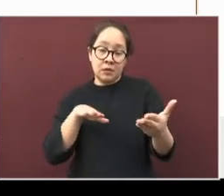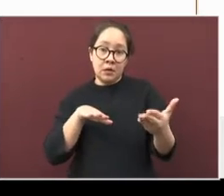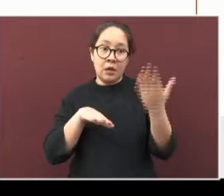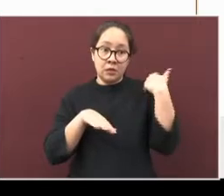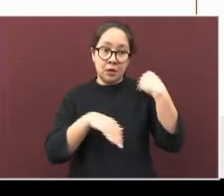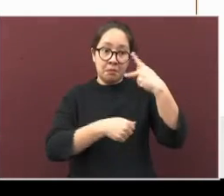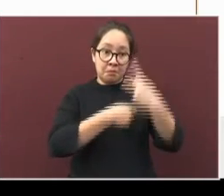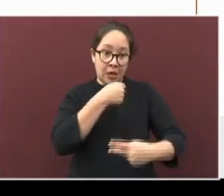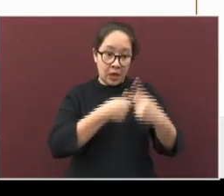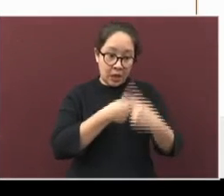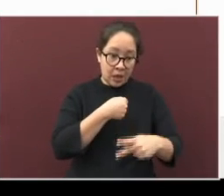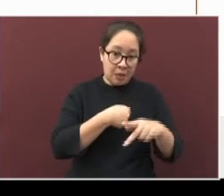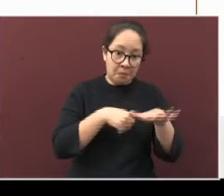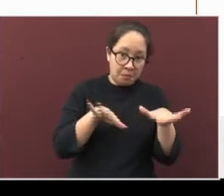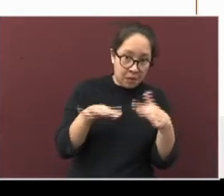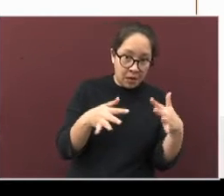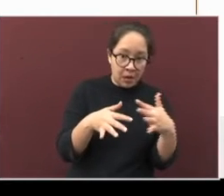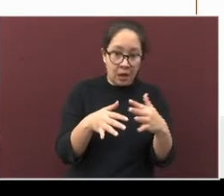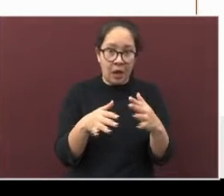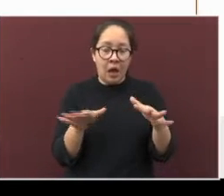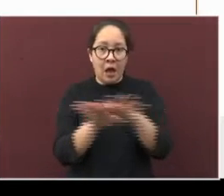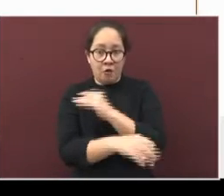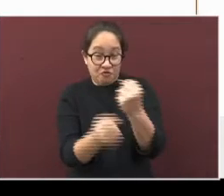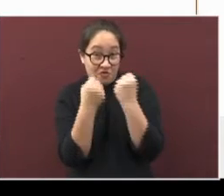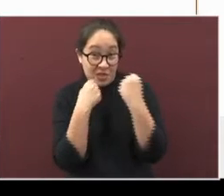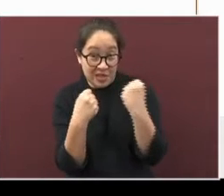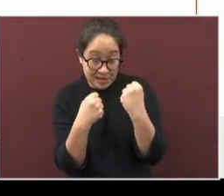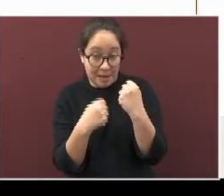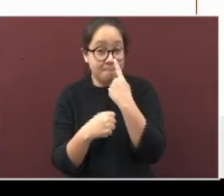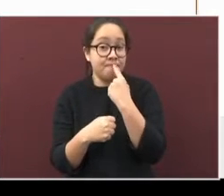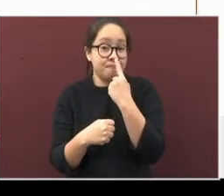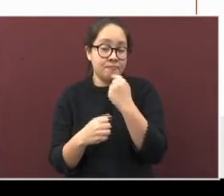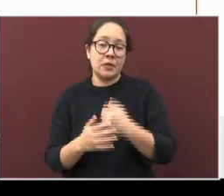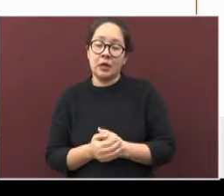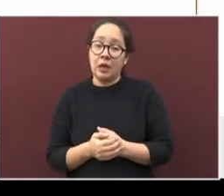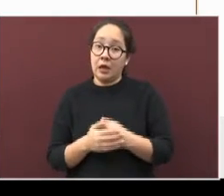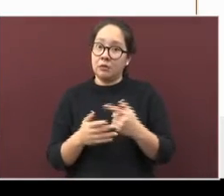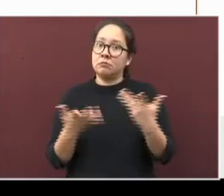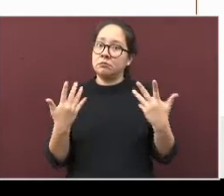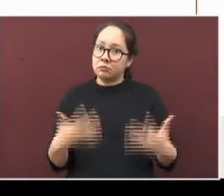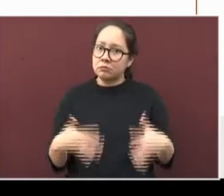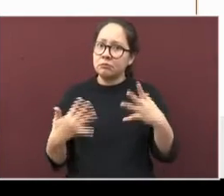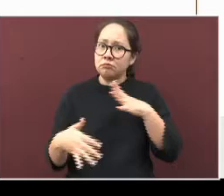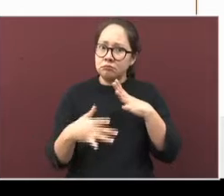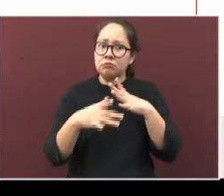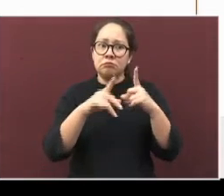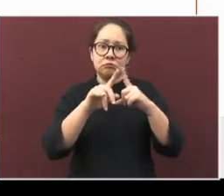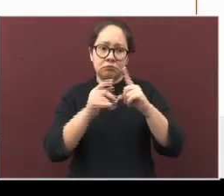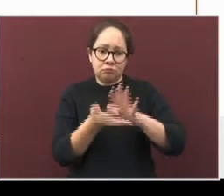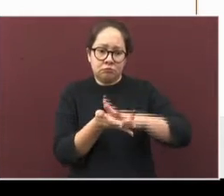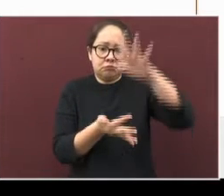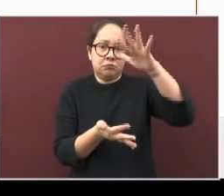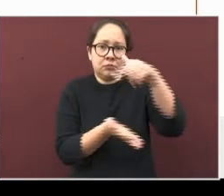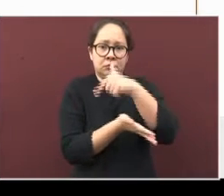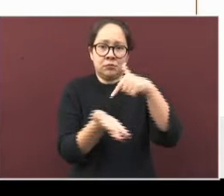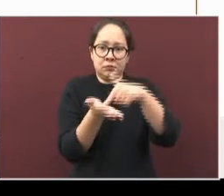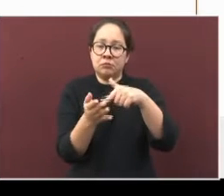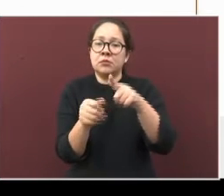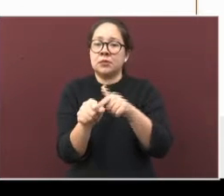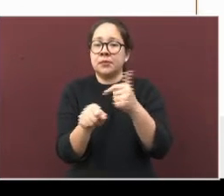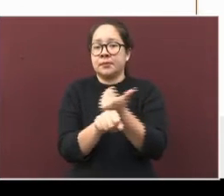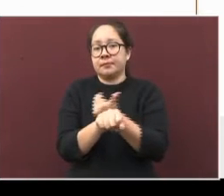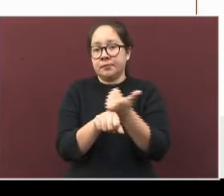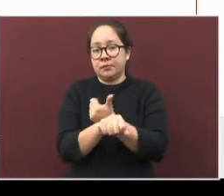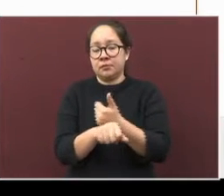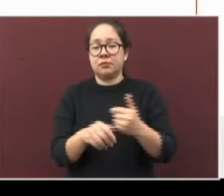medio a riesgo alto. Y en general, la zona oscila con mayor número de municipios en amarillo. Por